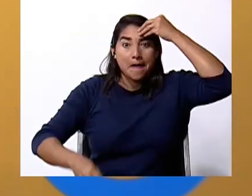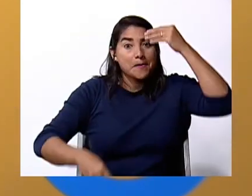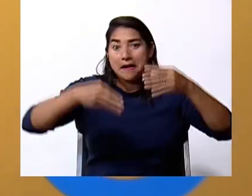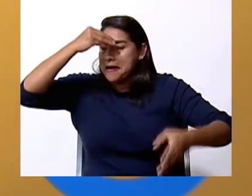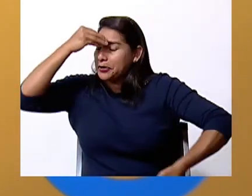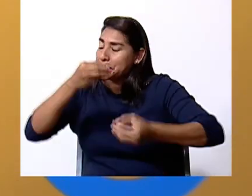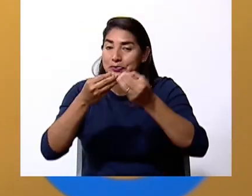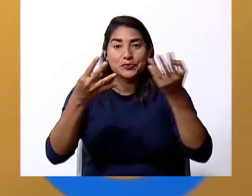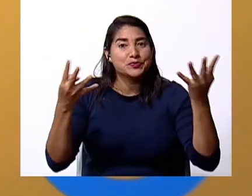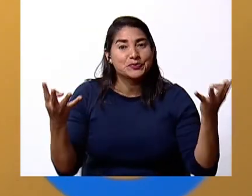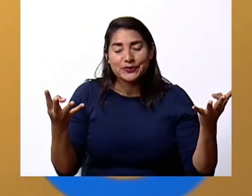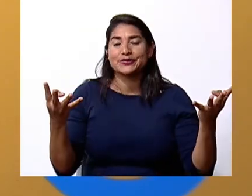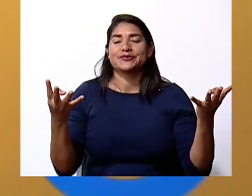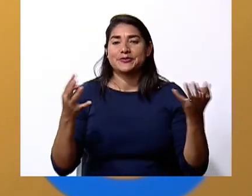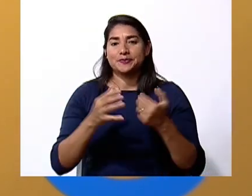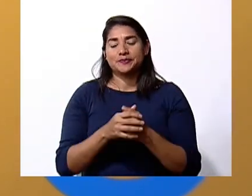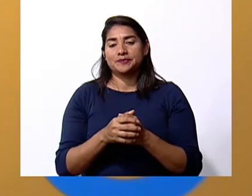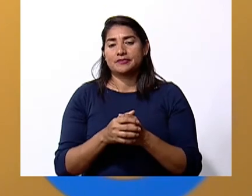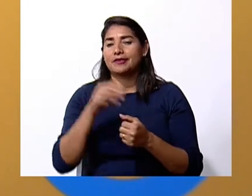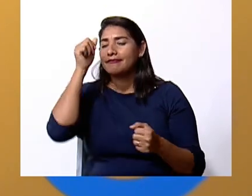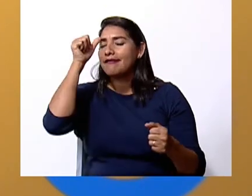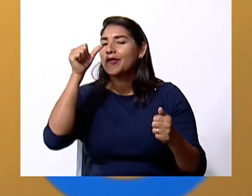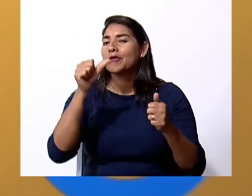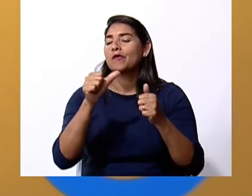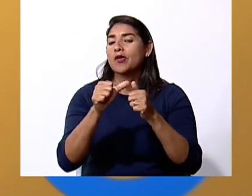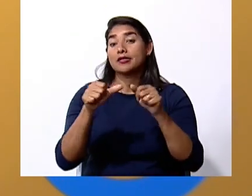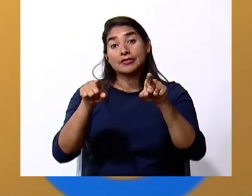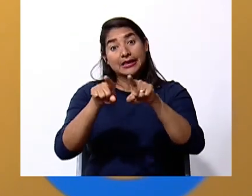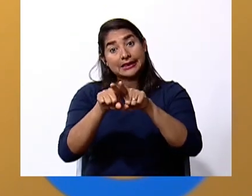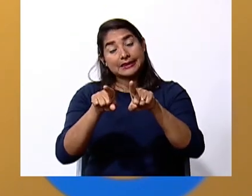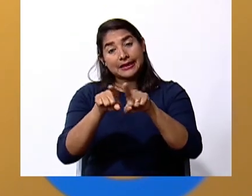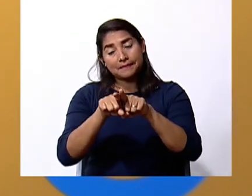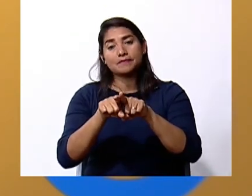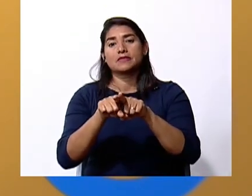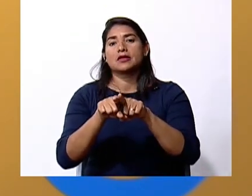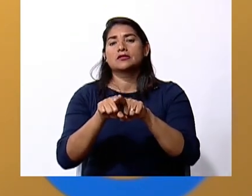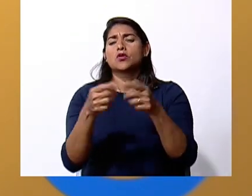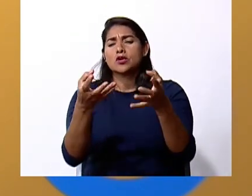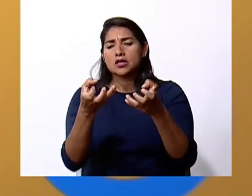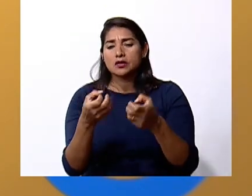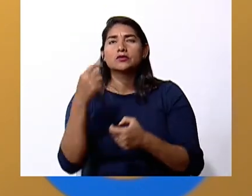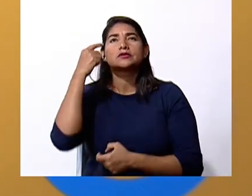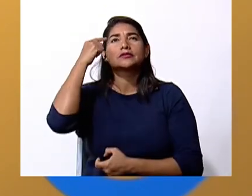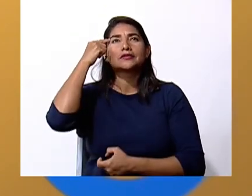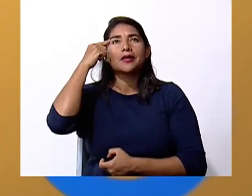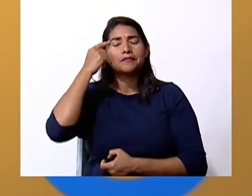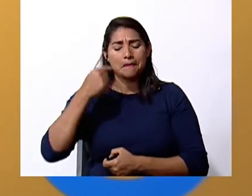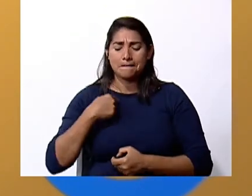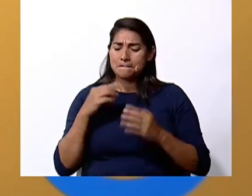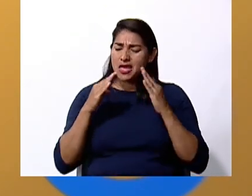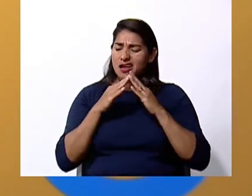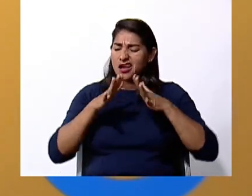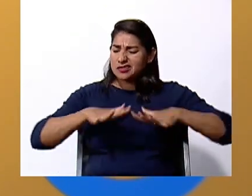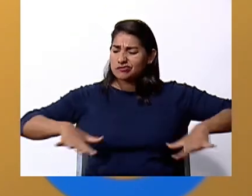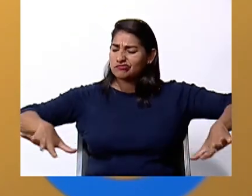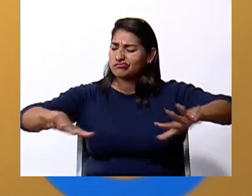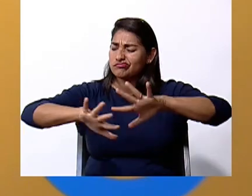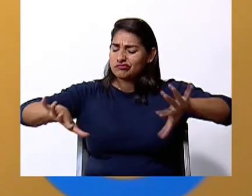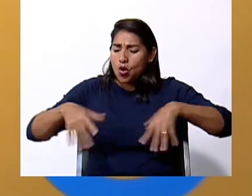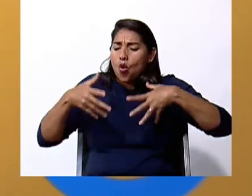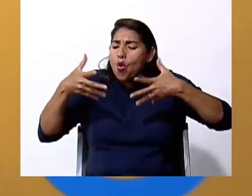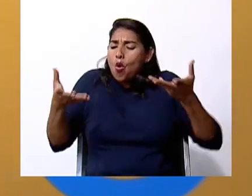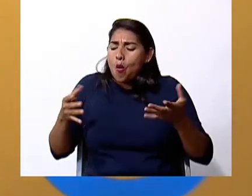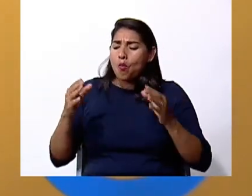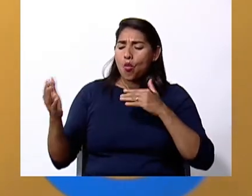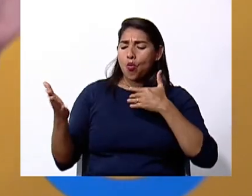mucho mucho mucho mucho recuerden también que quiero que analicen dónde viven y cómo es el